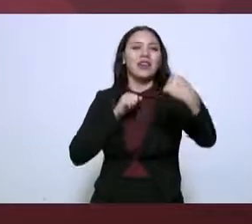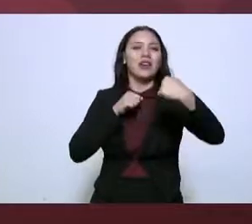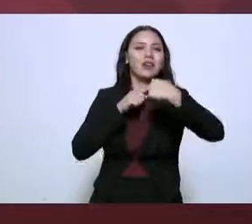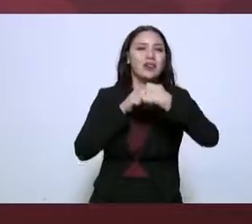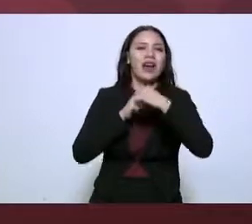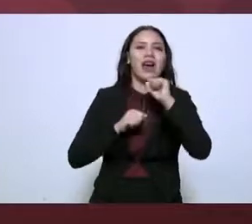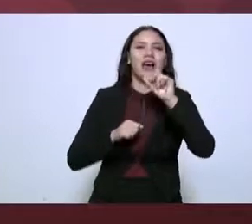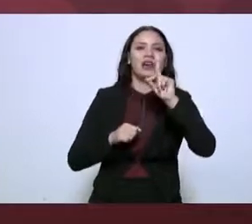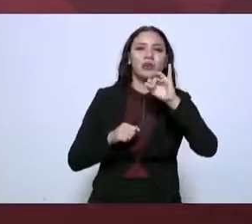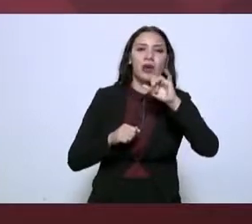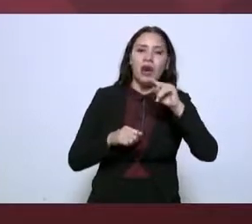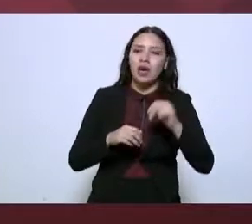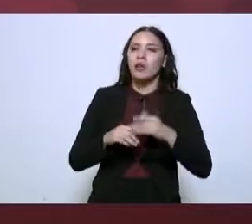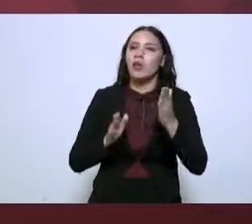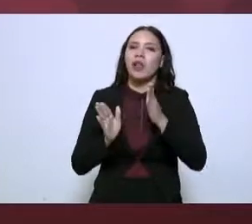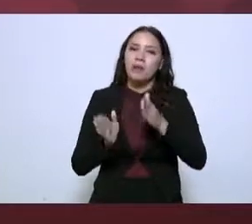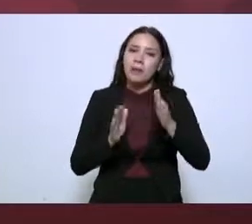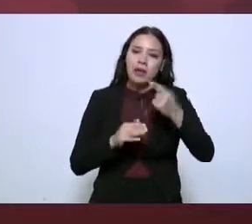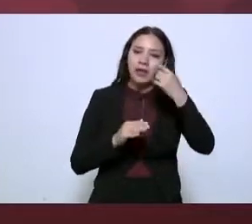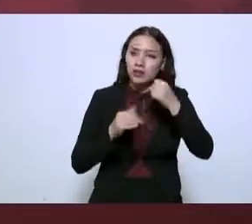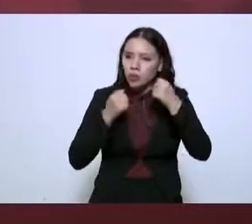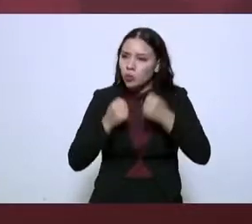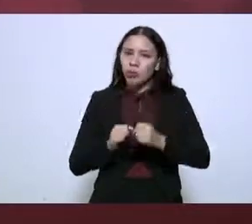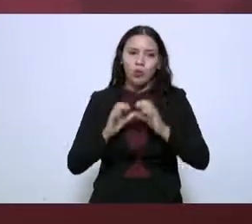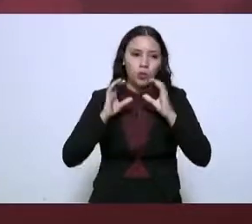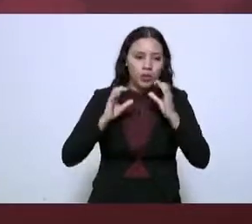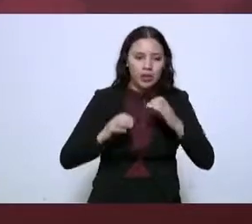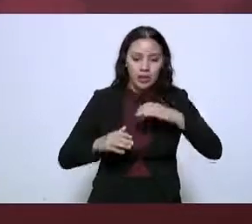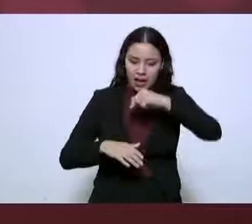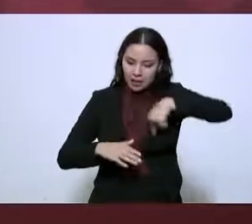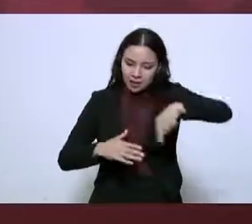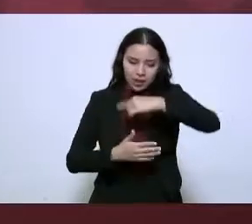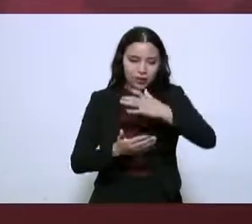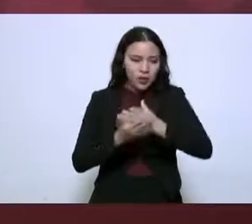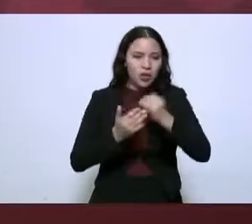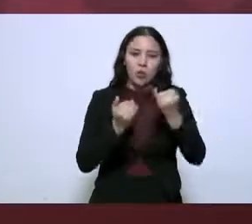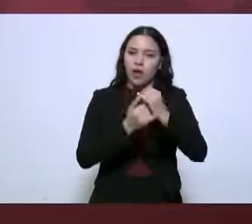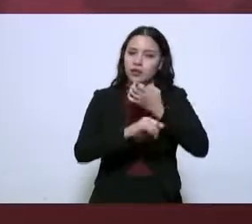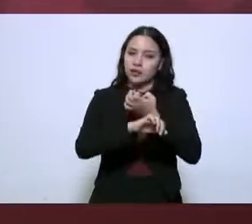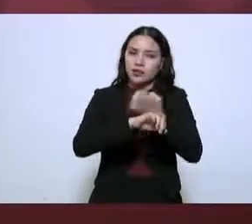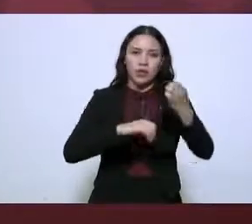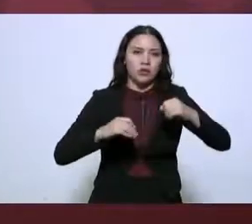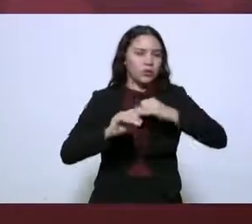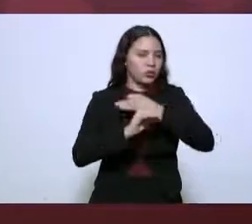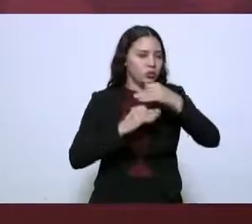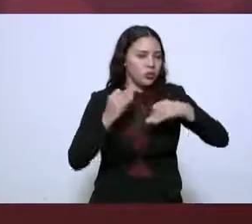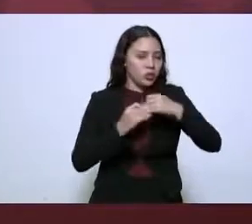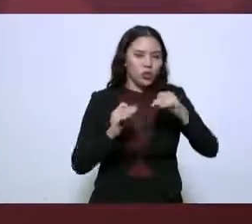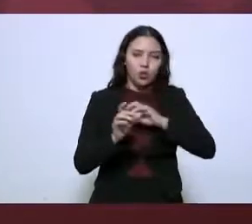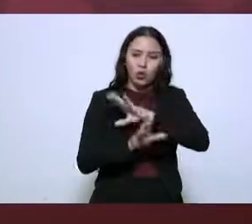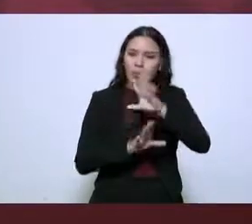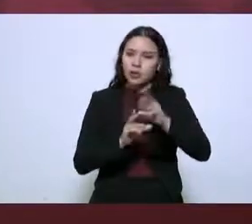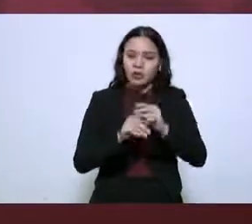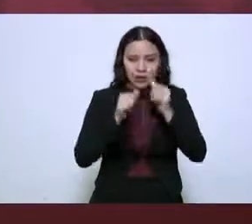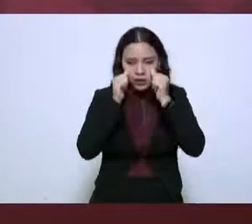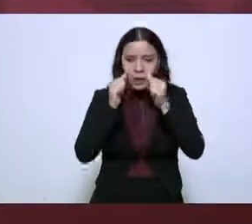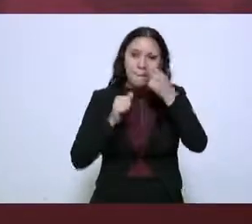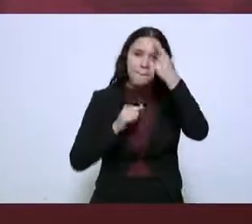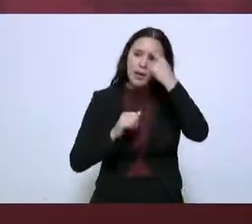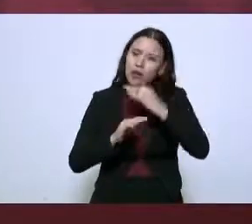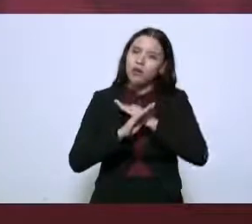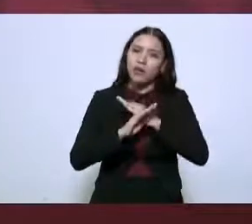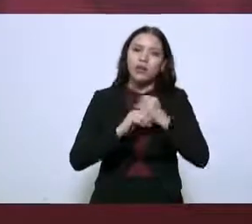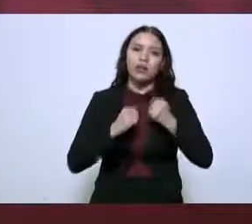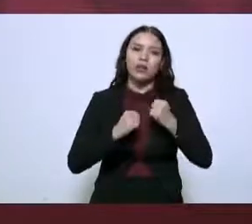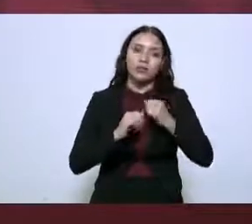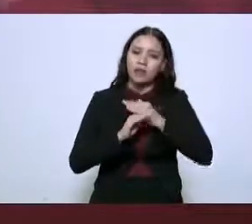N3E, la seguridad interior y seguridad pública, y finalmente algunas acciones consecuentes para fortalecer